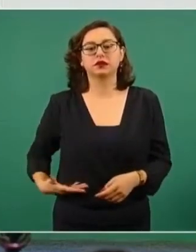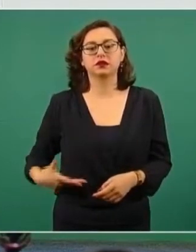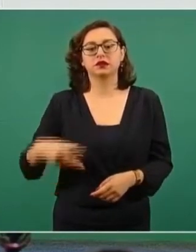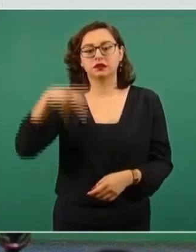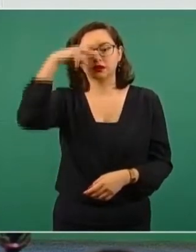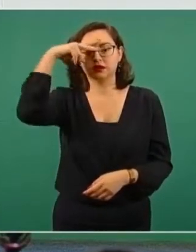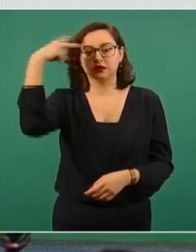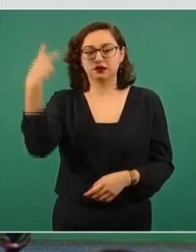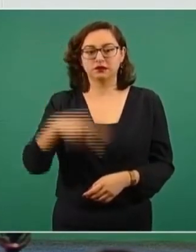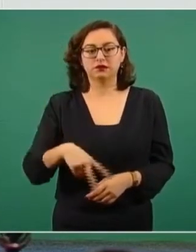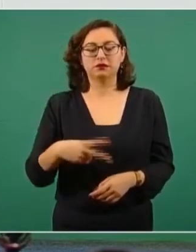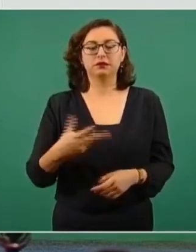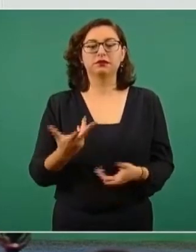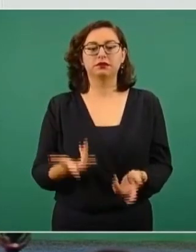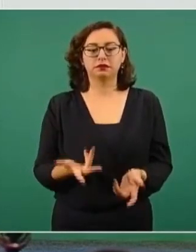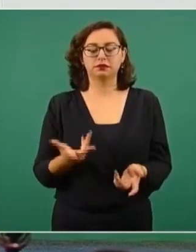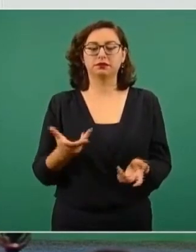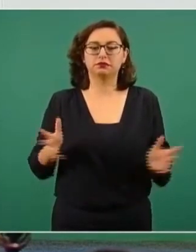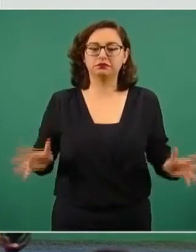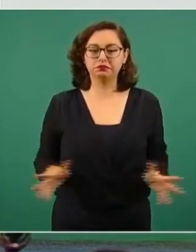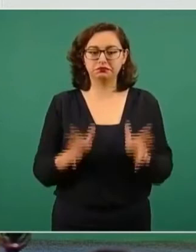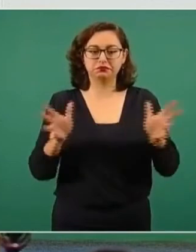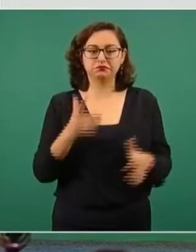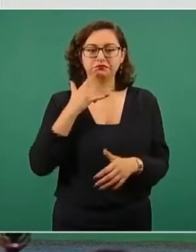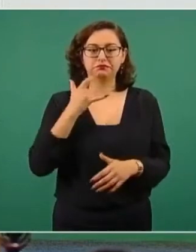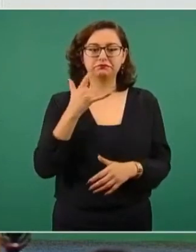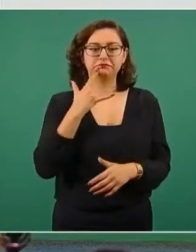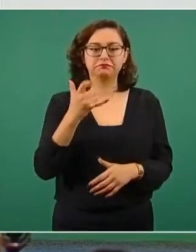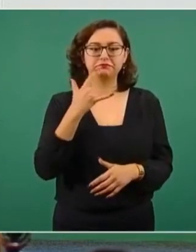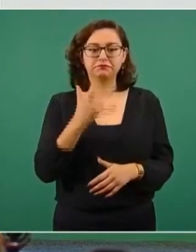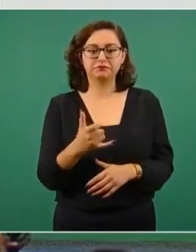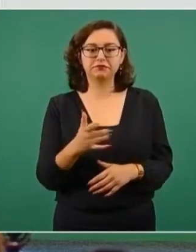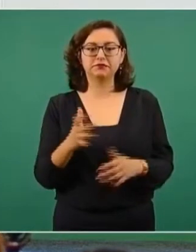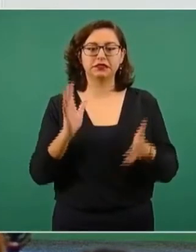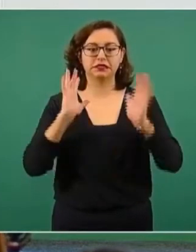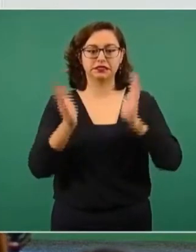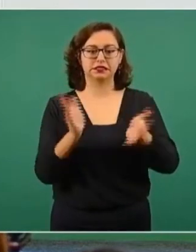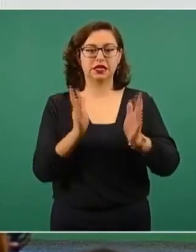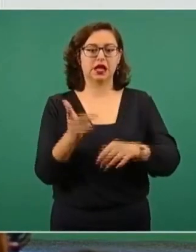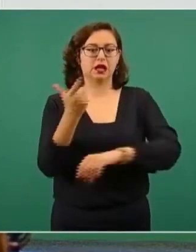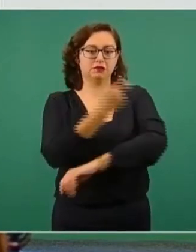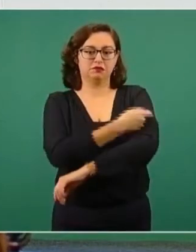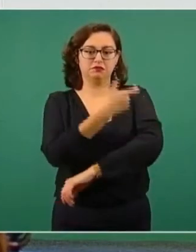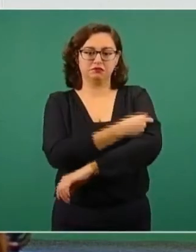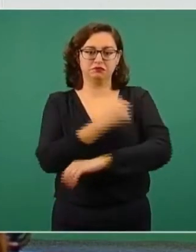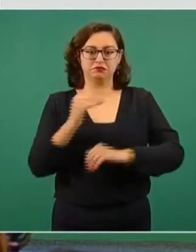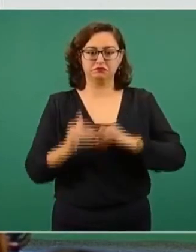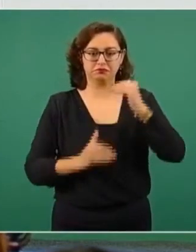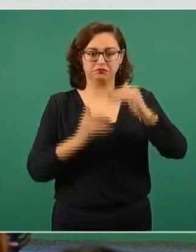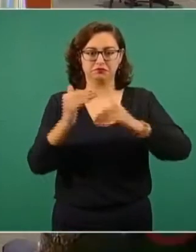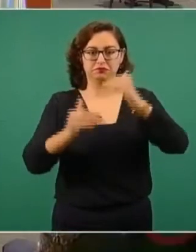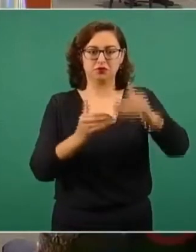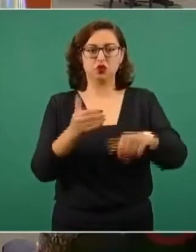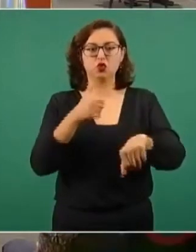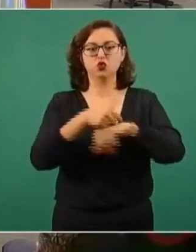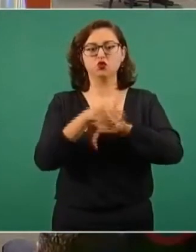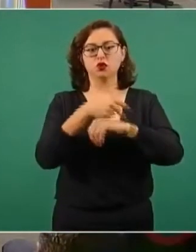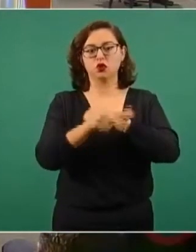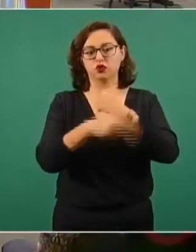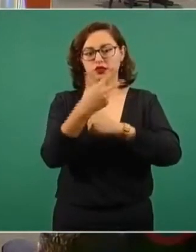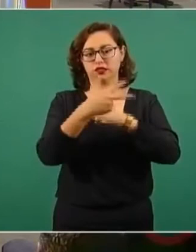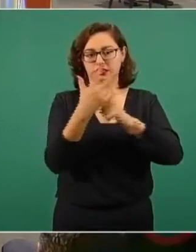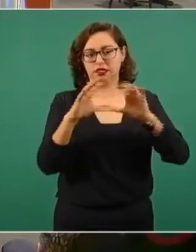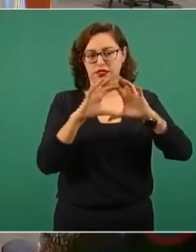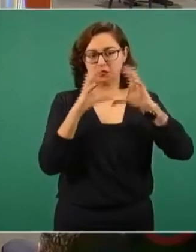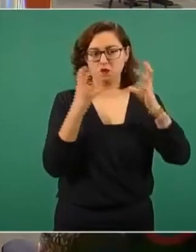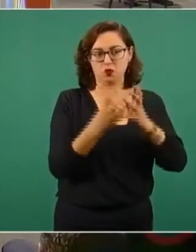en números absolutos, ya rebasamos Israel en número de dosis. Aquí está Chile, somos el número 13 en el